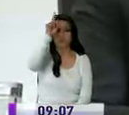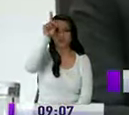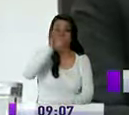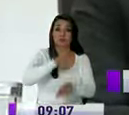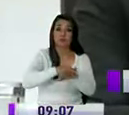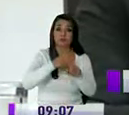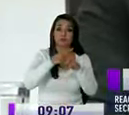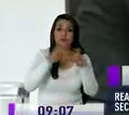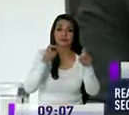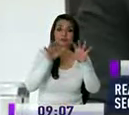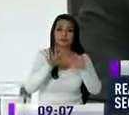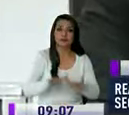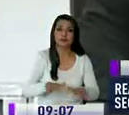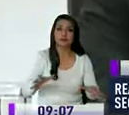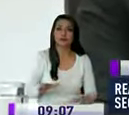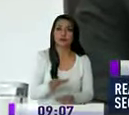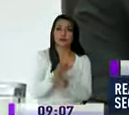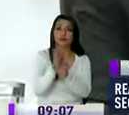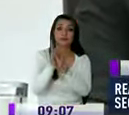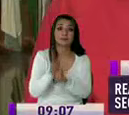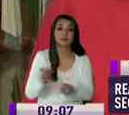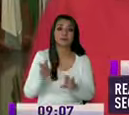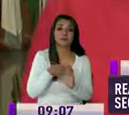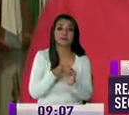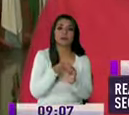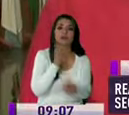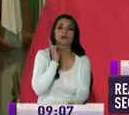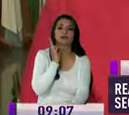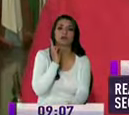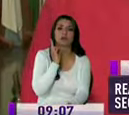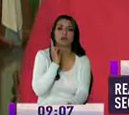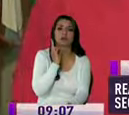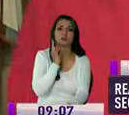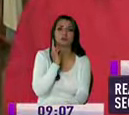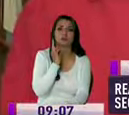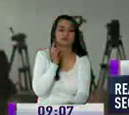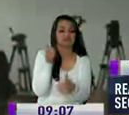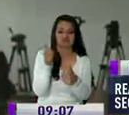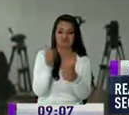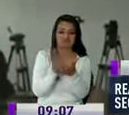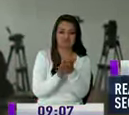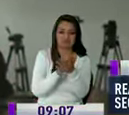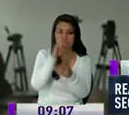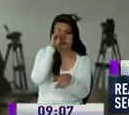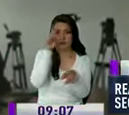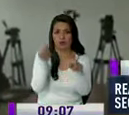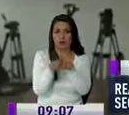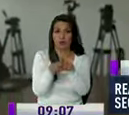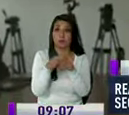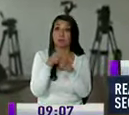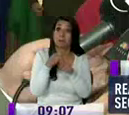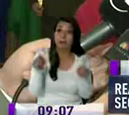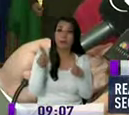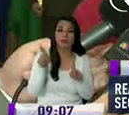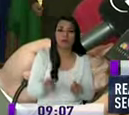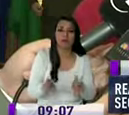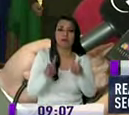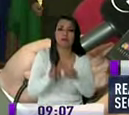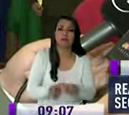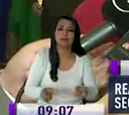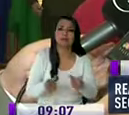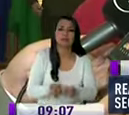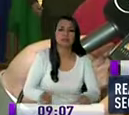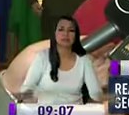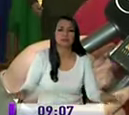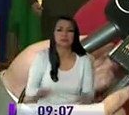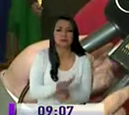renuncia del exsecretario de Inteligencia Romy Vallejo desde acá aseguran que es necesaria una reestructuración profunda de esta institución Lo que debieron